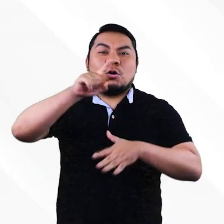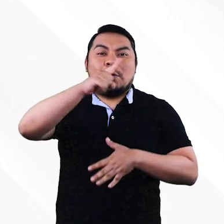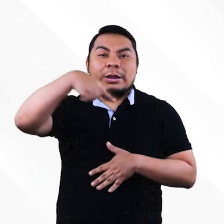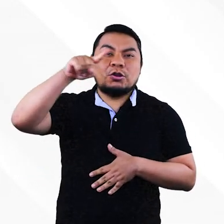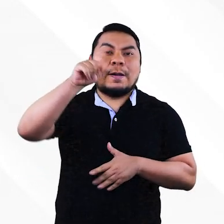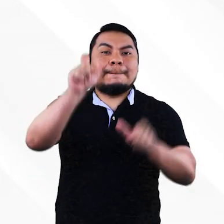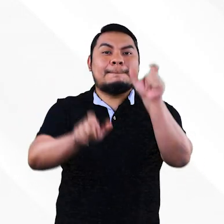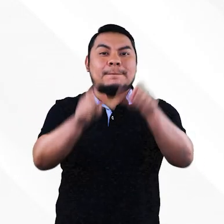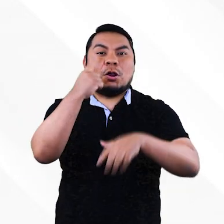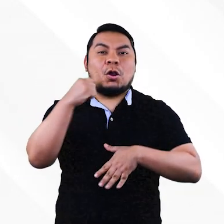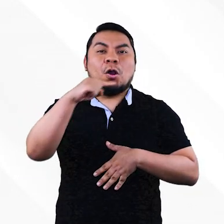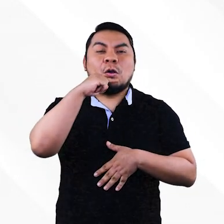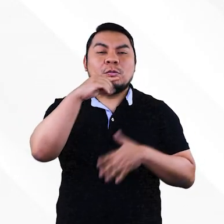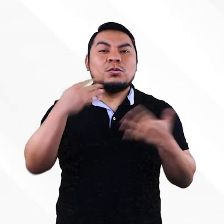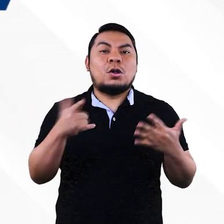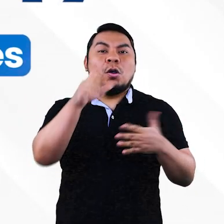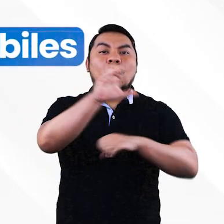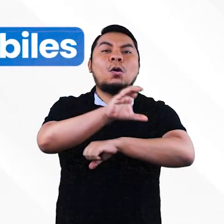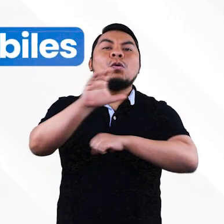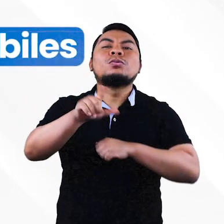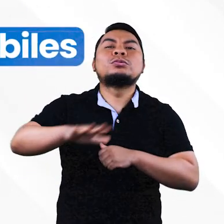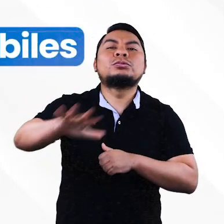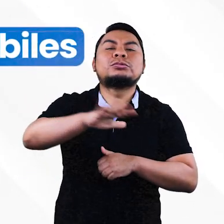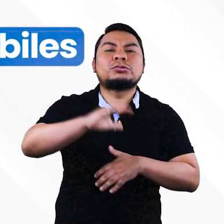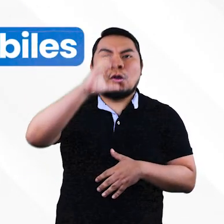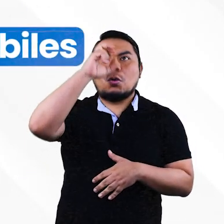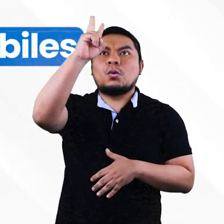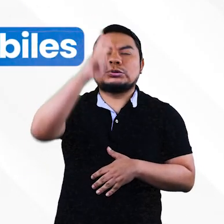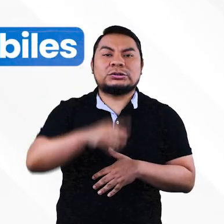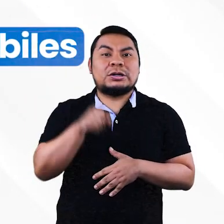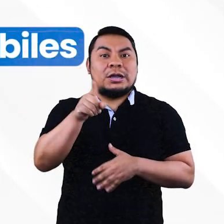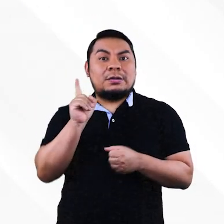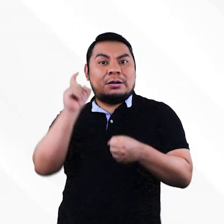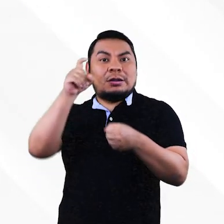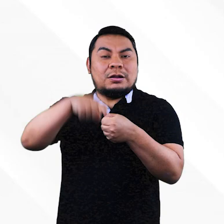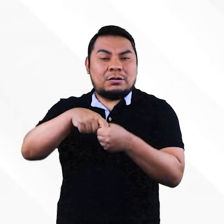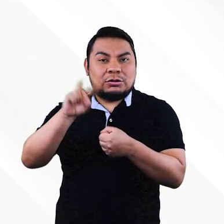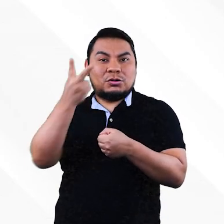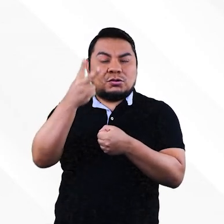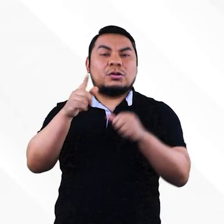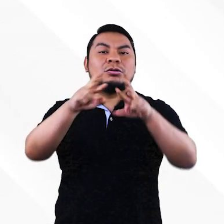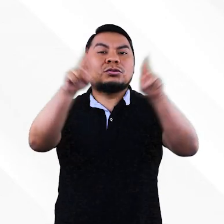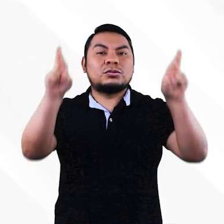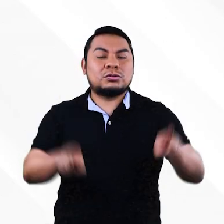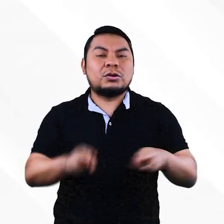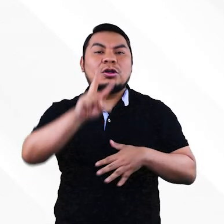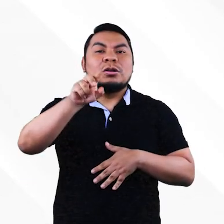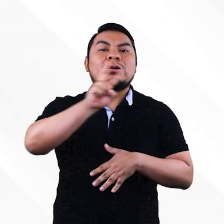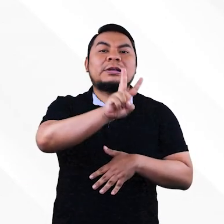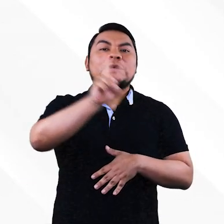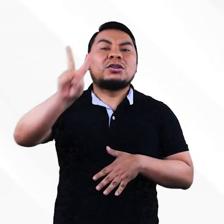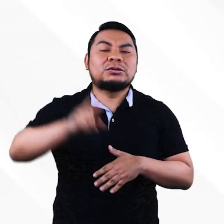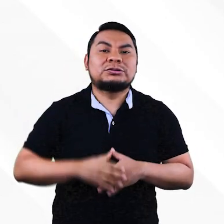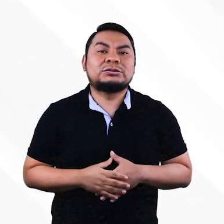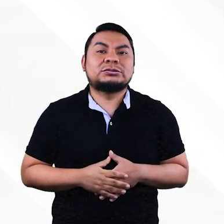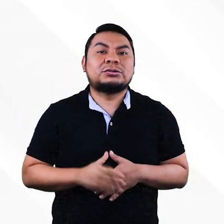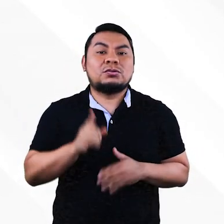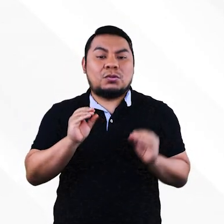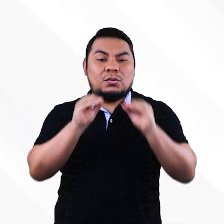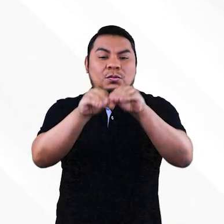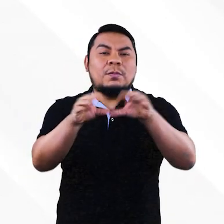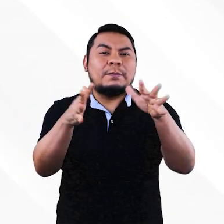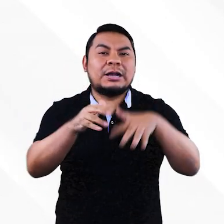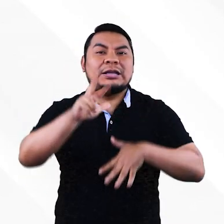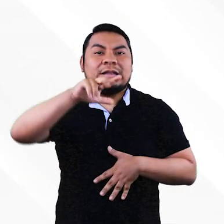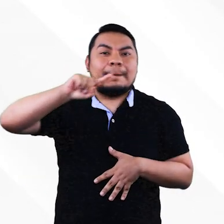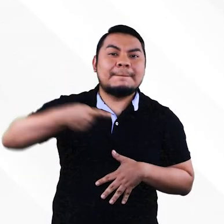Más de un millón de ciudadanas y ciudadanos del Cusco están llamados a participar en la segunda elección regional 2022. Se